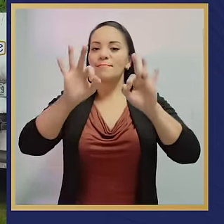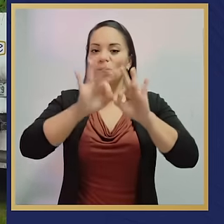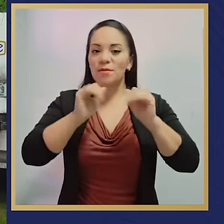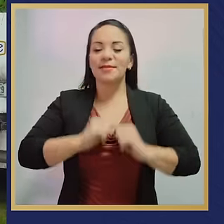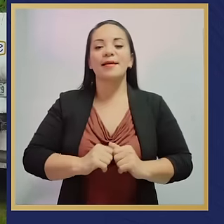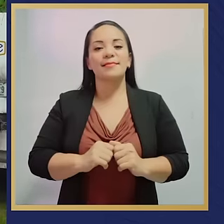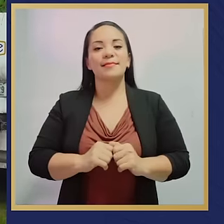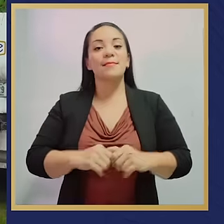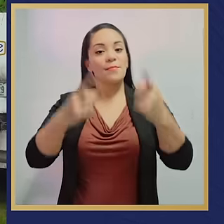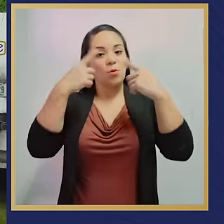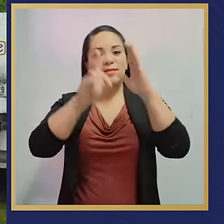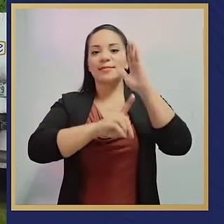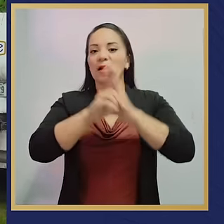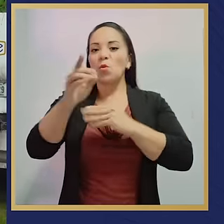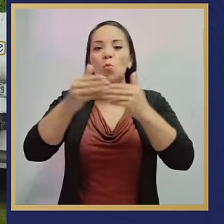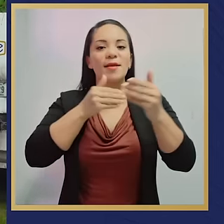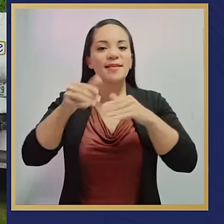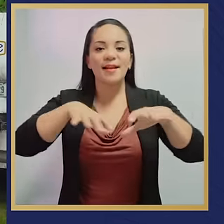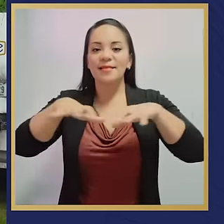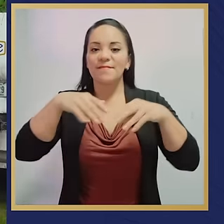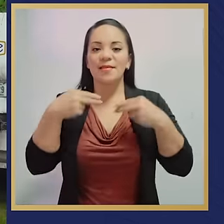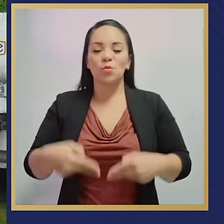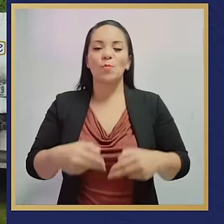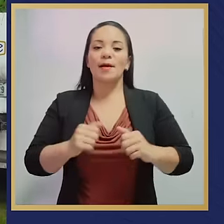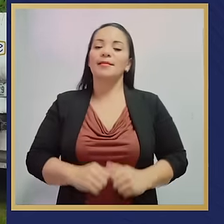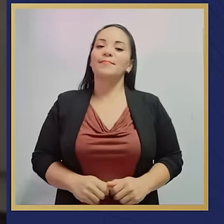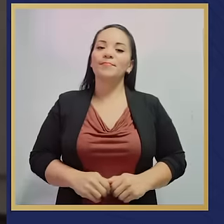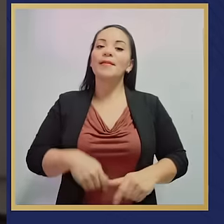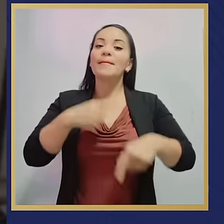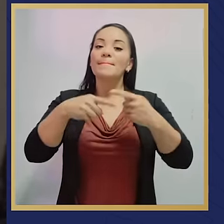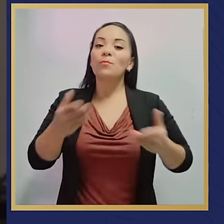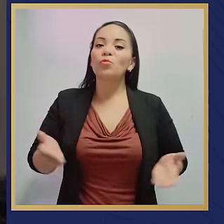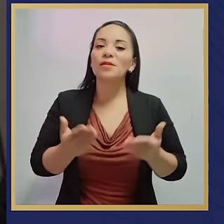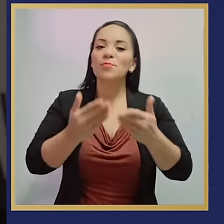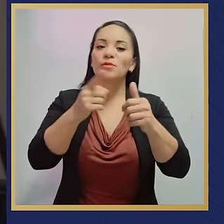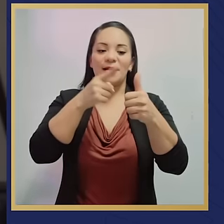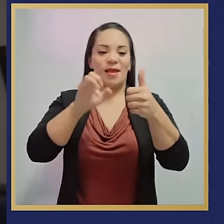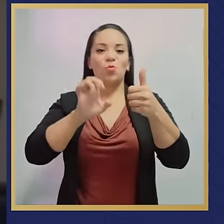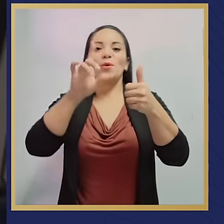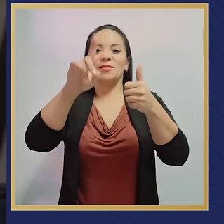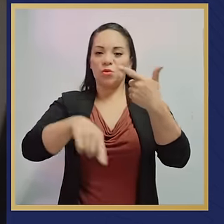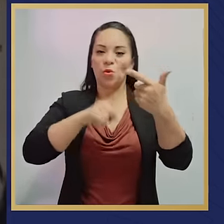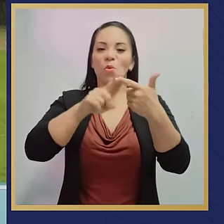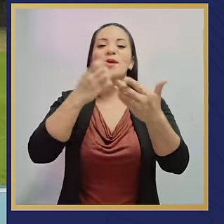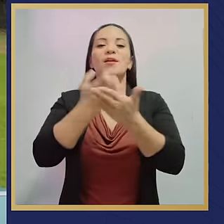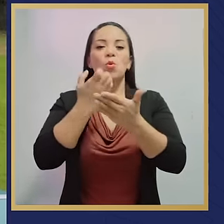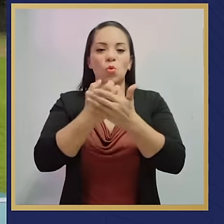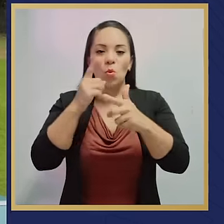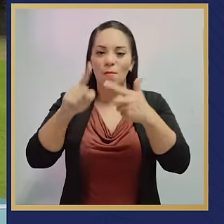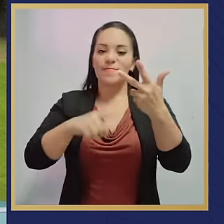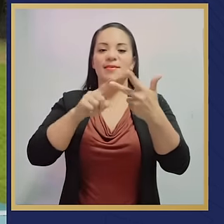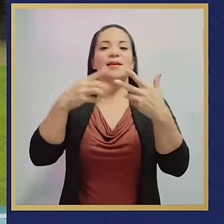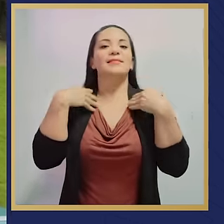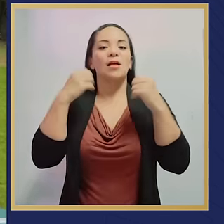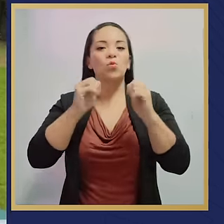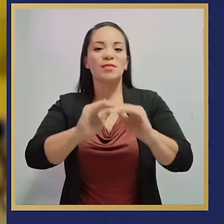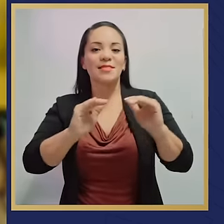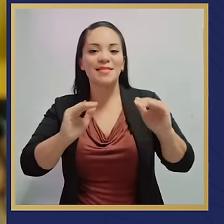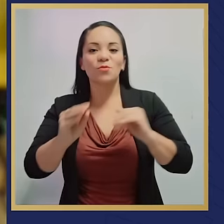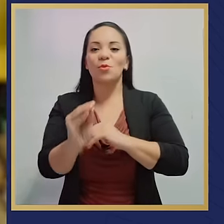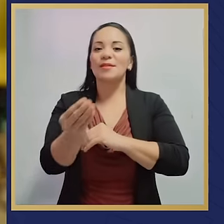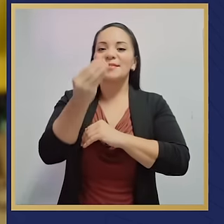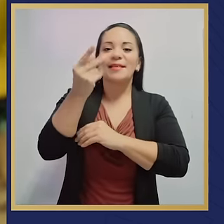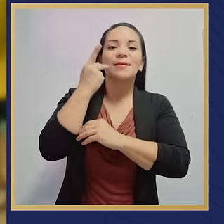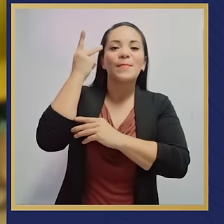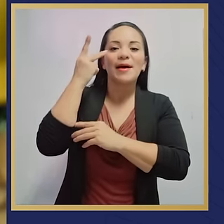esencial para desarrollar cualquier actividad humana. Vamos a impulsar la educación, la economía, la salud de